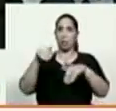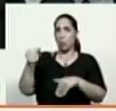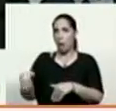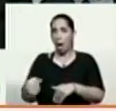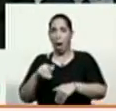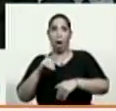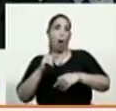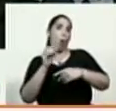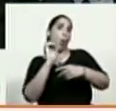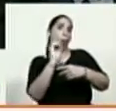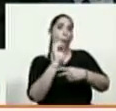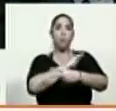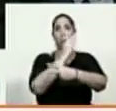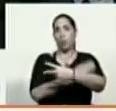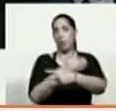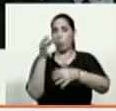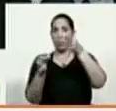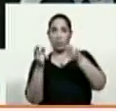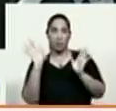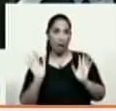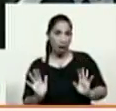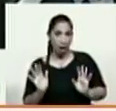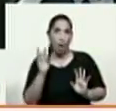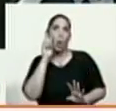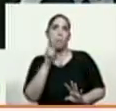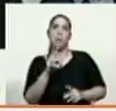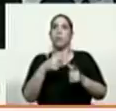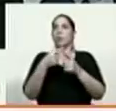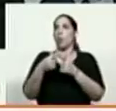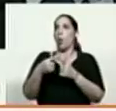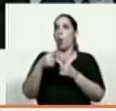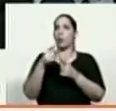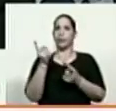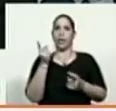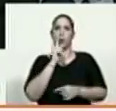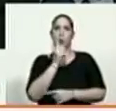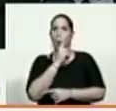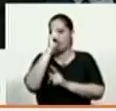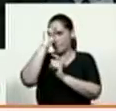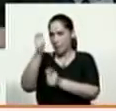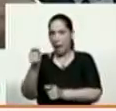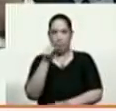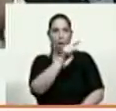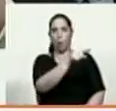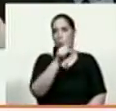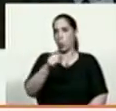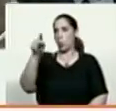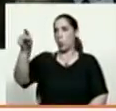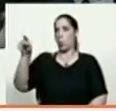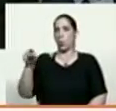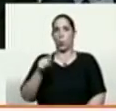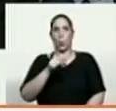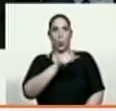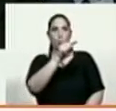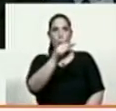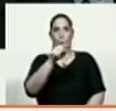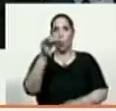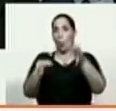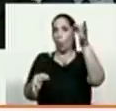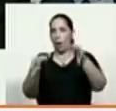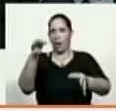judicial y lo vemos entonces nombrando adeo discrecionalmente jueces